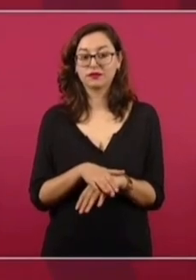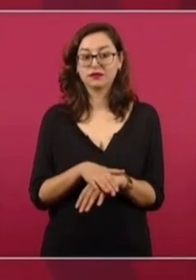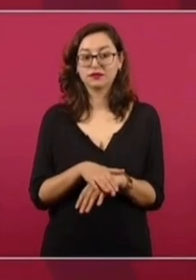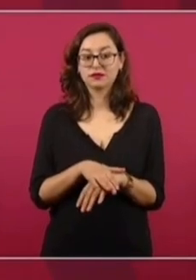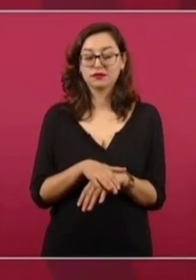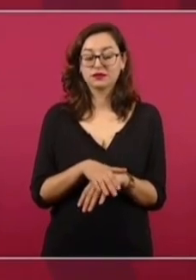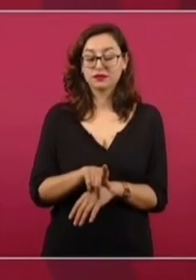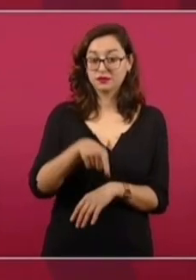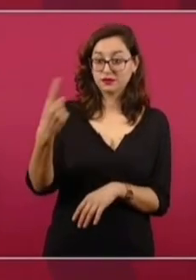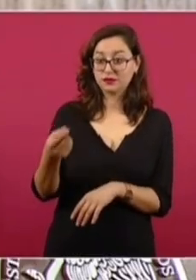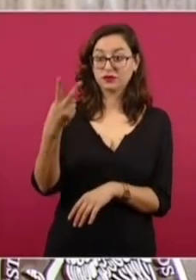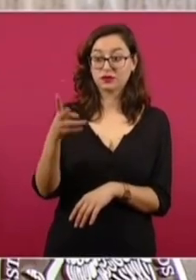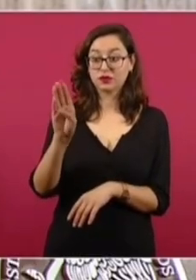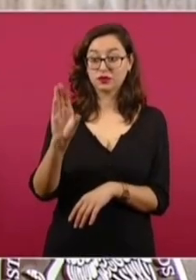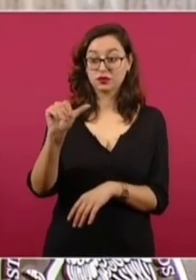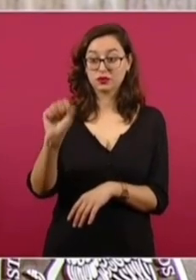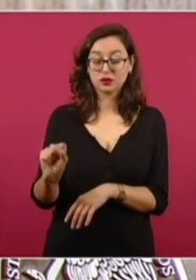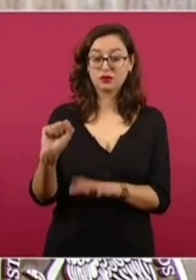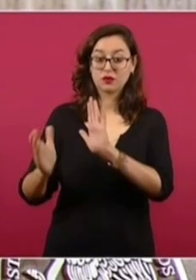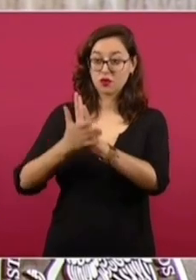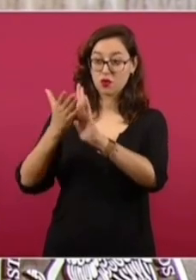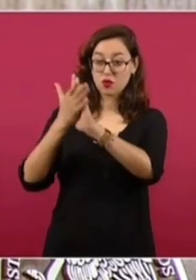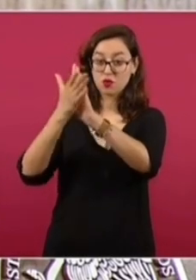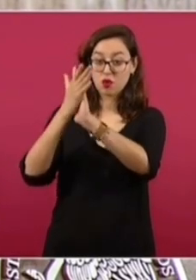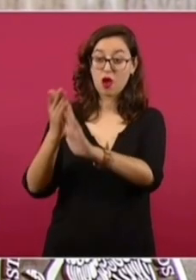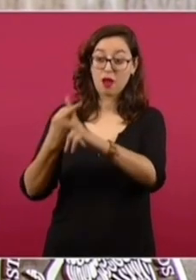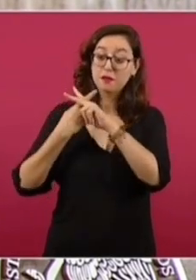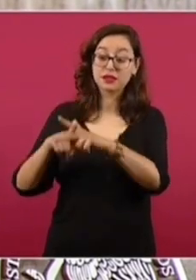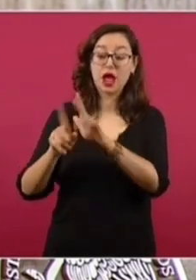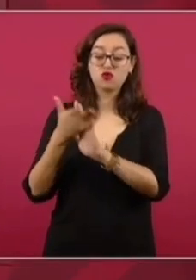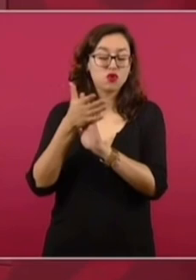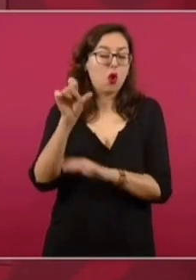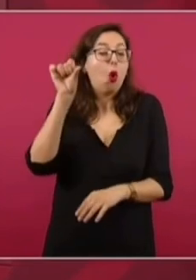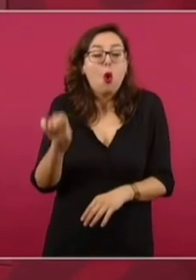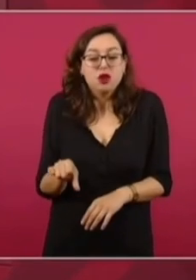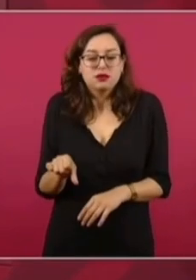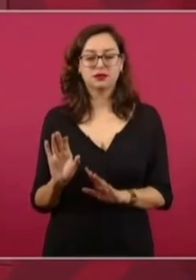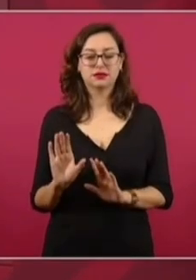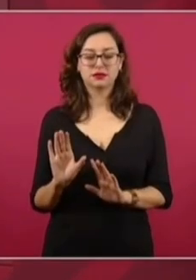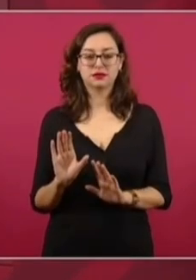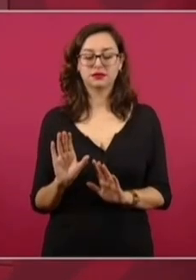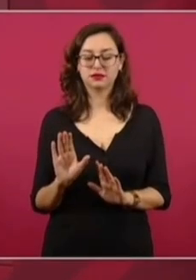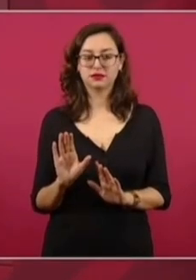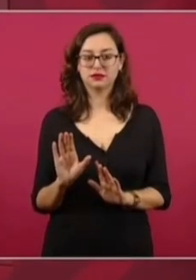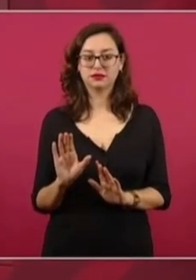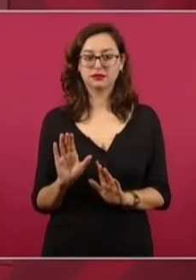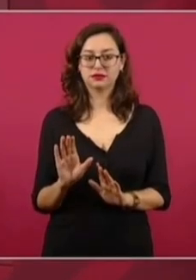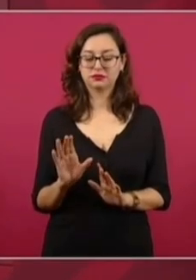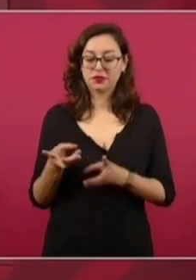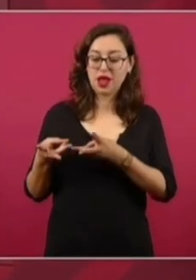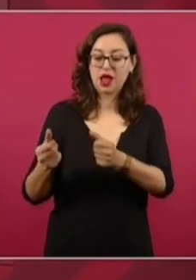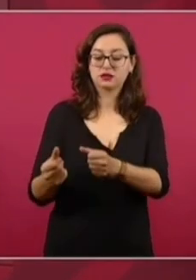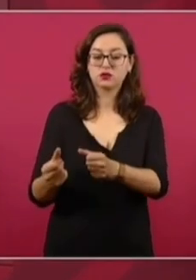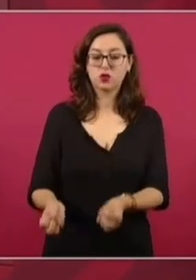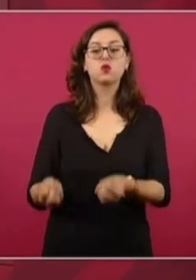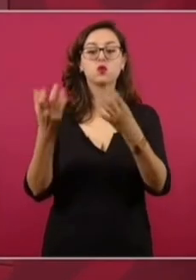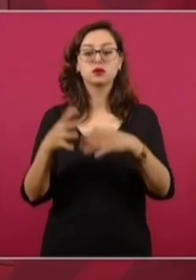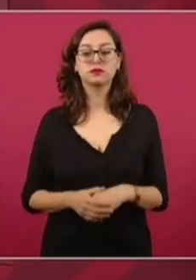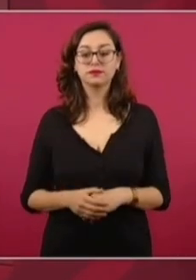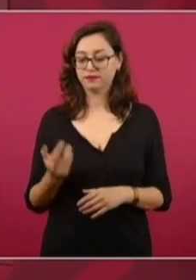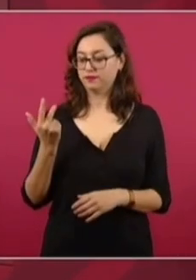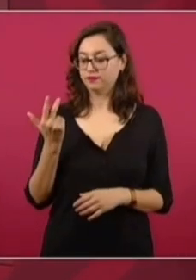la iniciáramos hoy, nos costaría 25 mil millones de dólares.